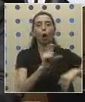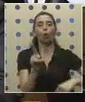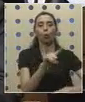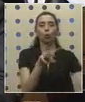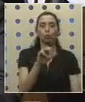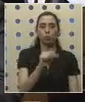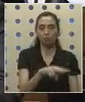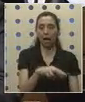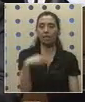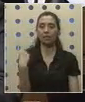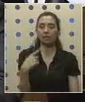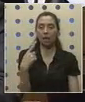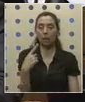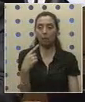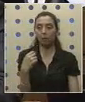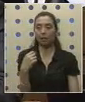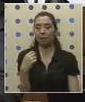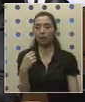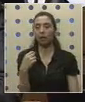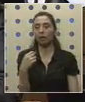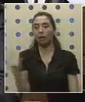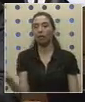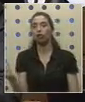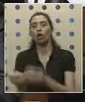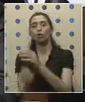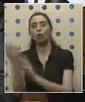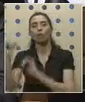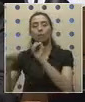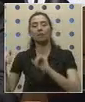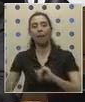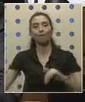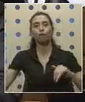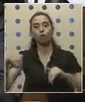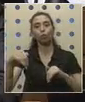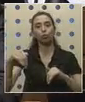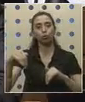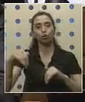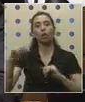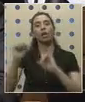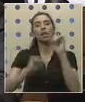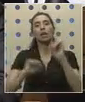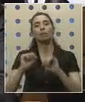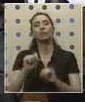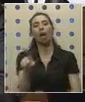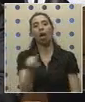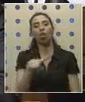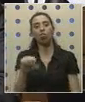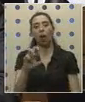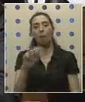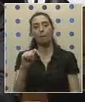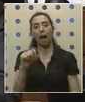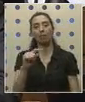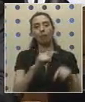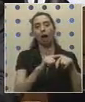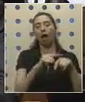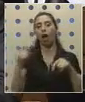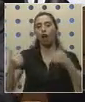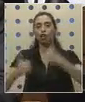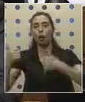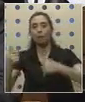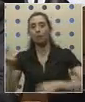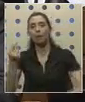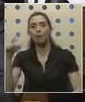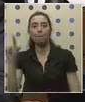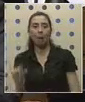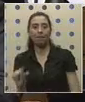que está constantemente amedrentando a una nueva empresa de buses que llegó al sector, que es la empresa de buses Zapata, que entró a competir con mejores